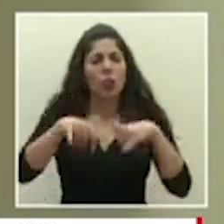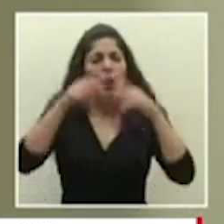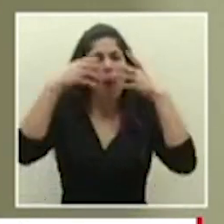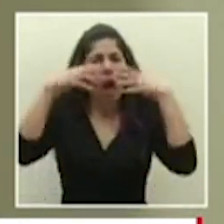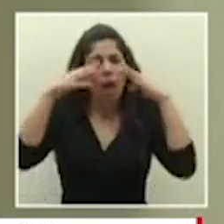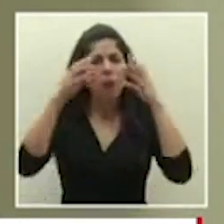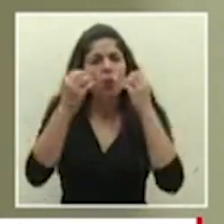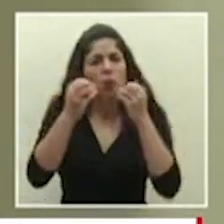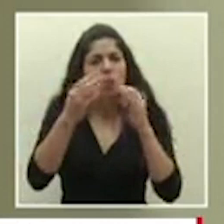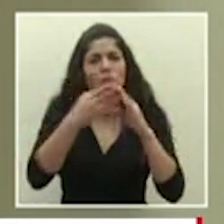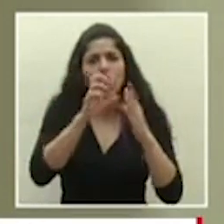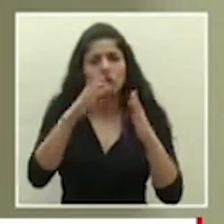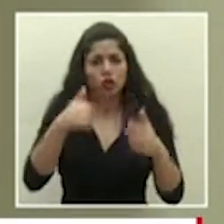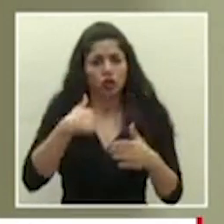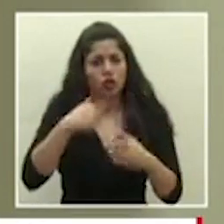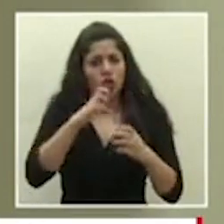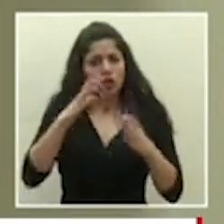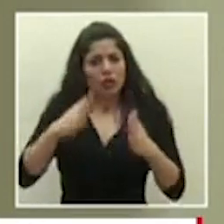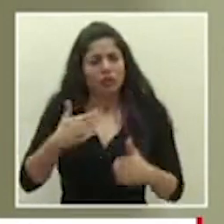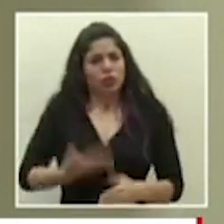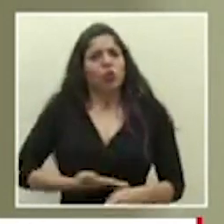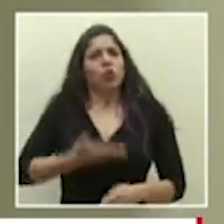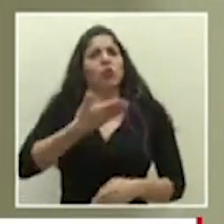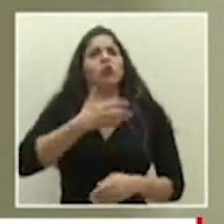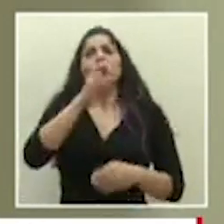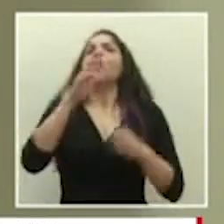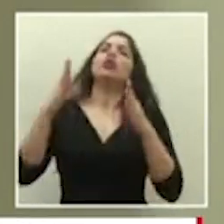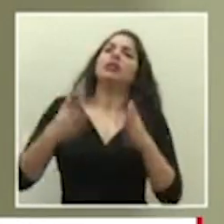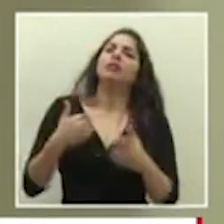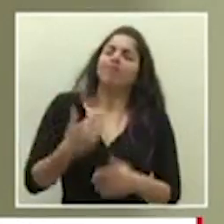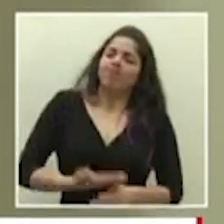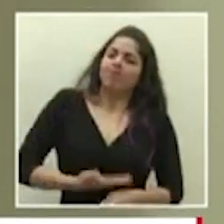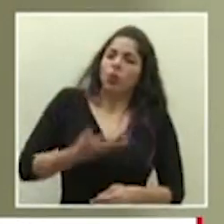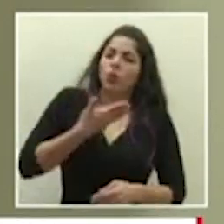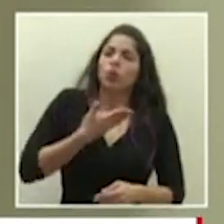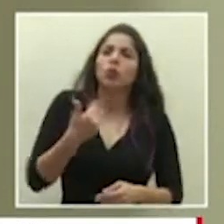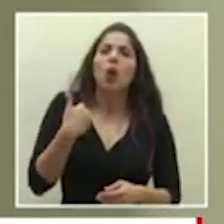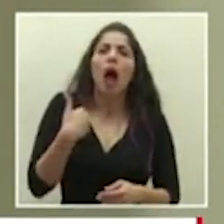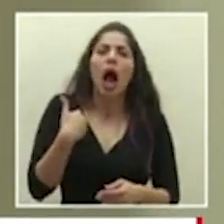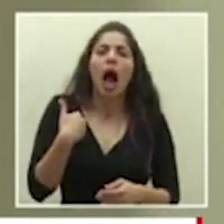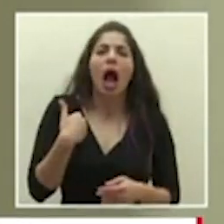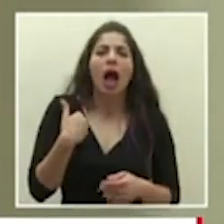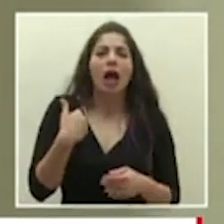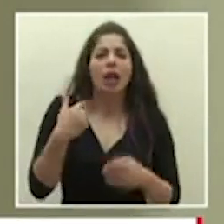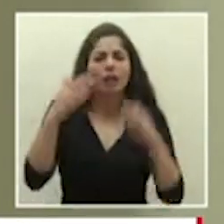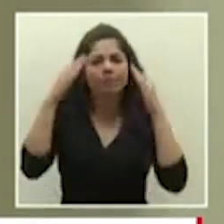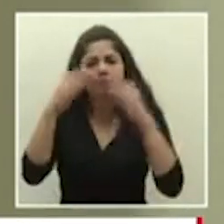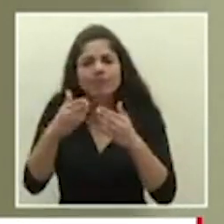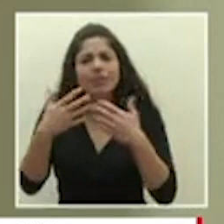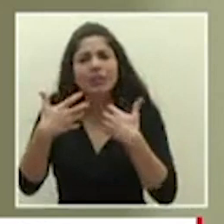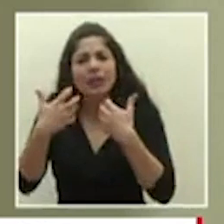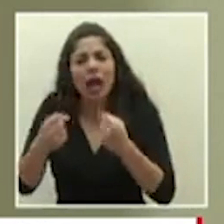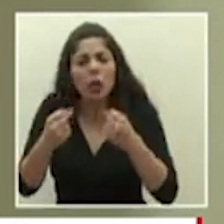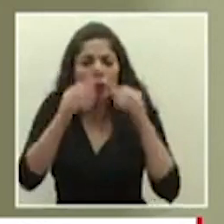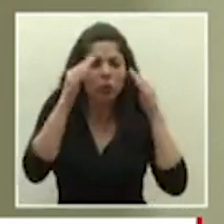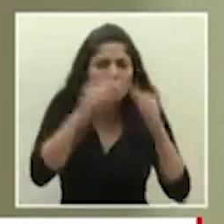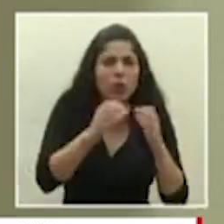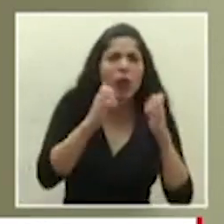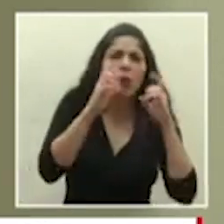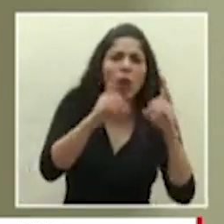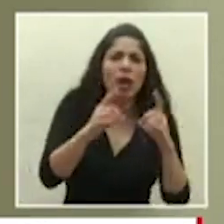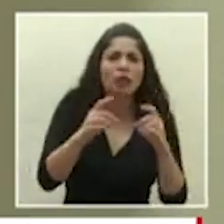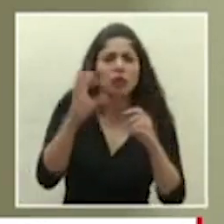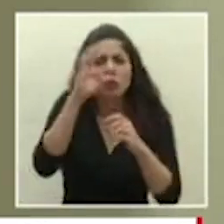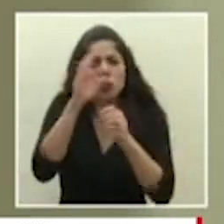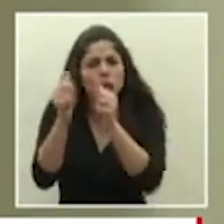pueblo de Costa Rica soy costarricense me enorgullece ser costarricense me enorgullece que tengamos esa vocación hacia la salud hacia la educación hacia la